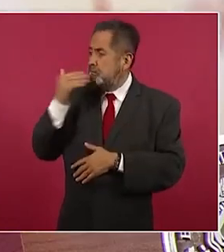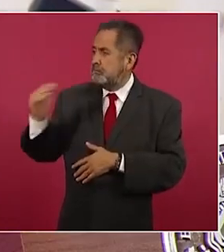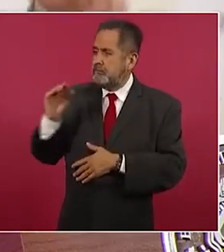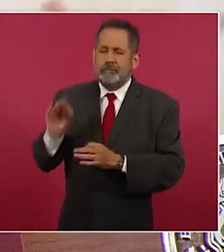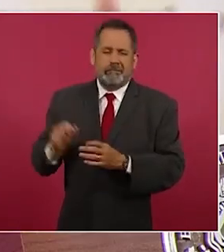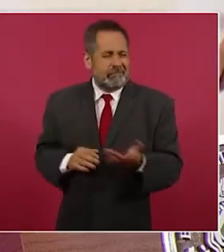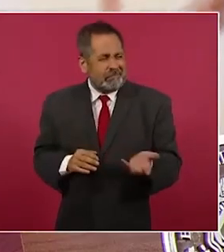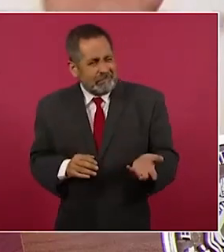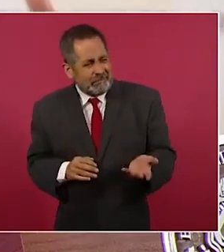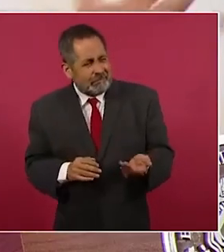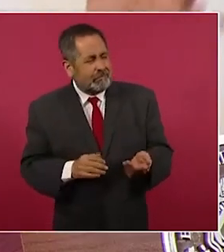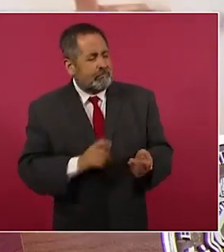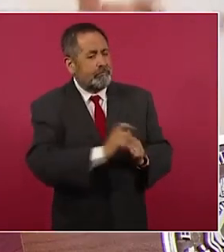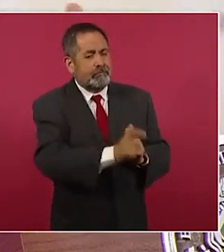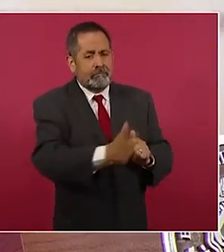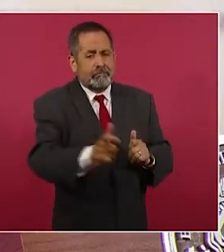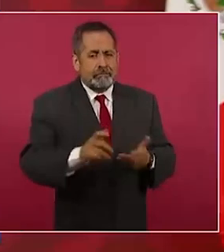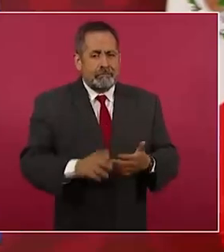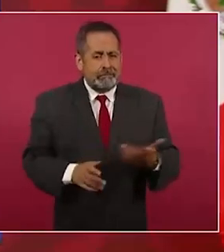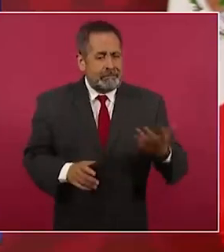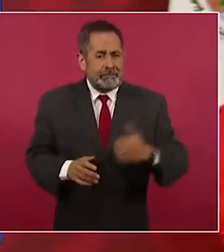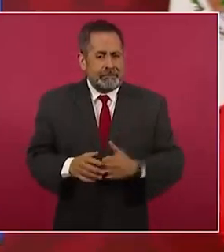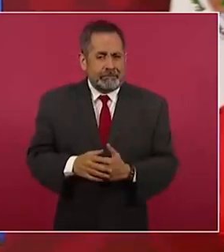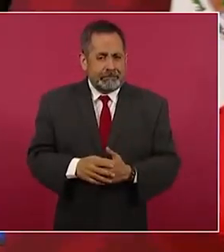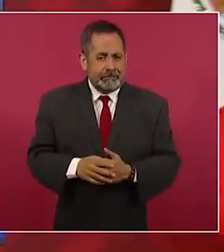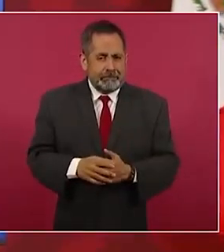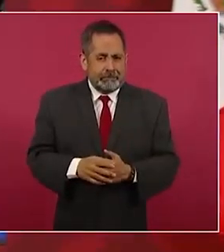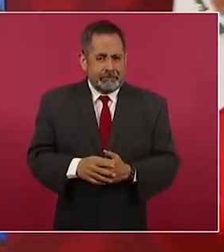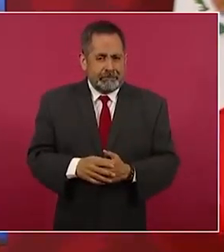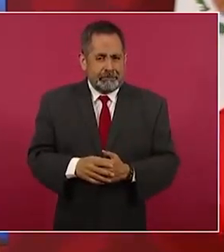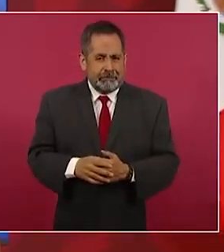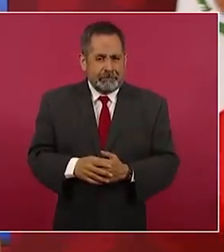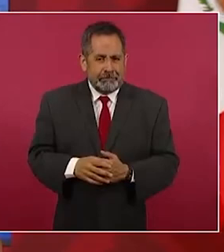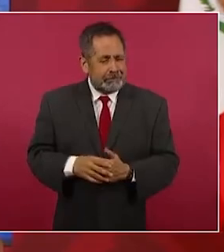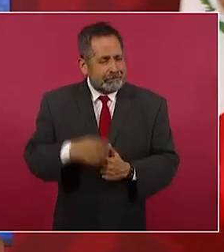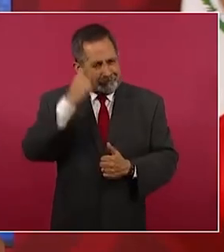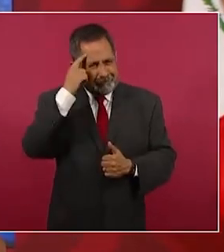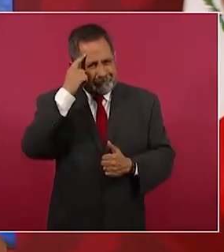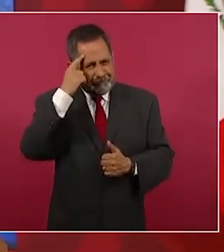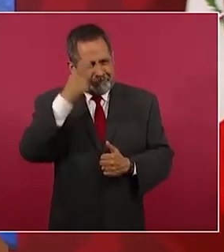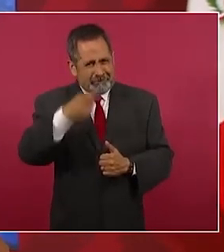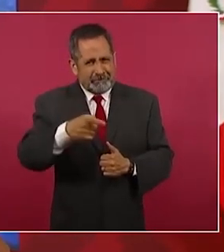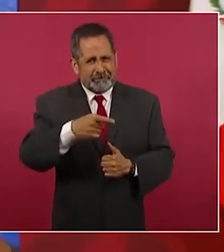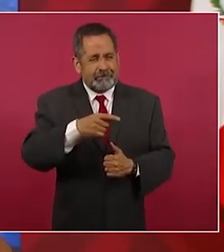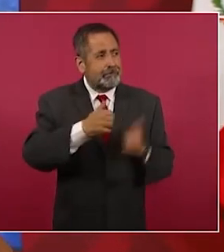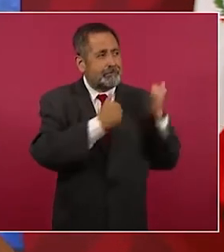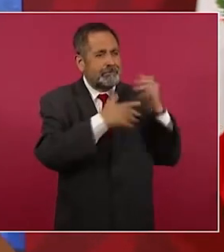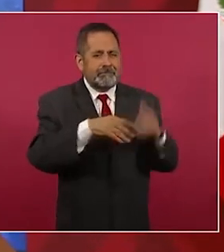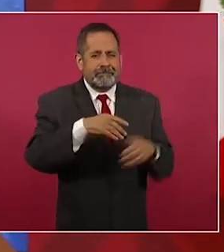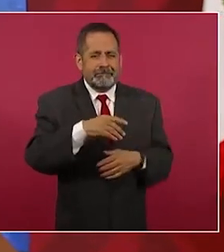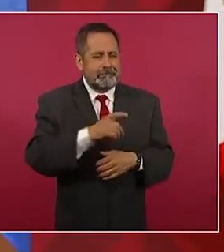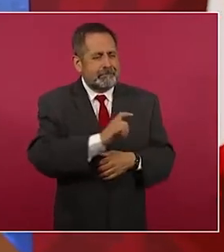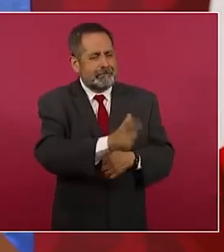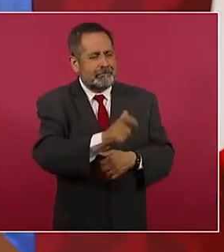ya está con maíz, ahí sí, maíz transgénico.